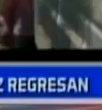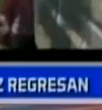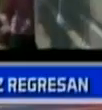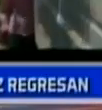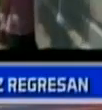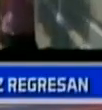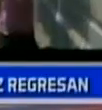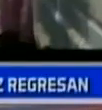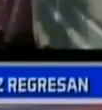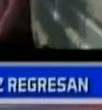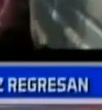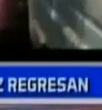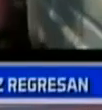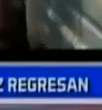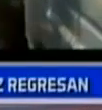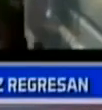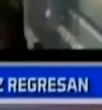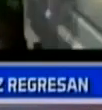Isturiz.